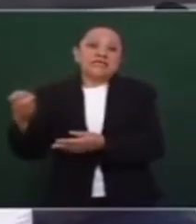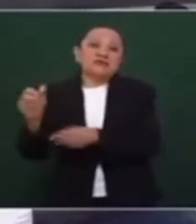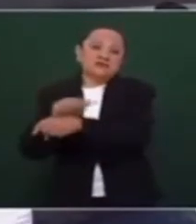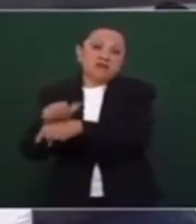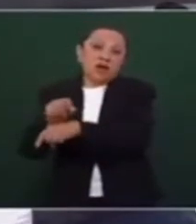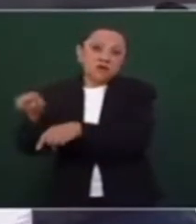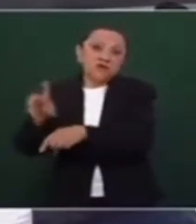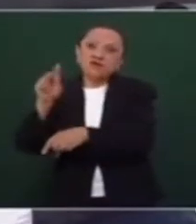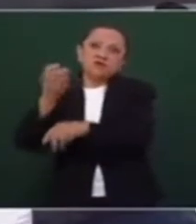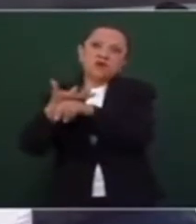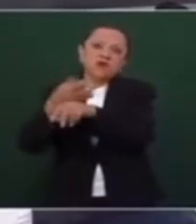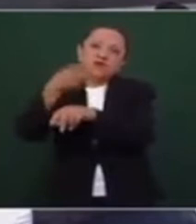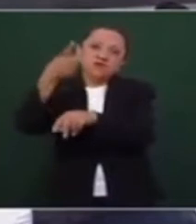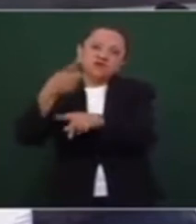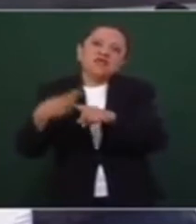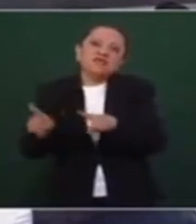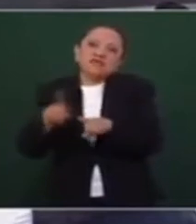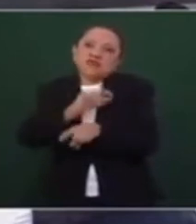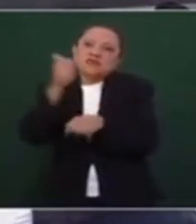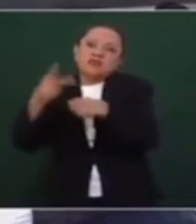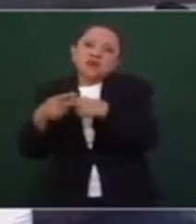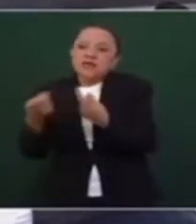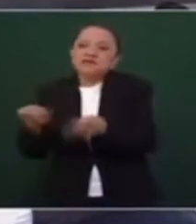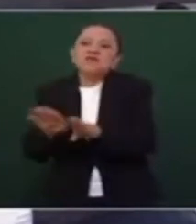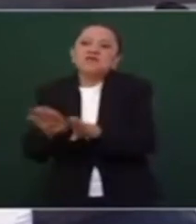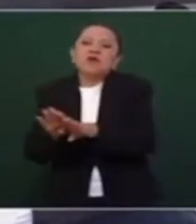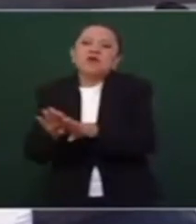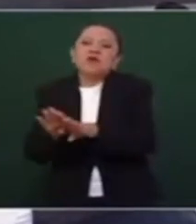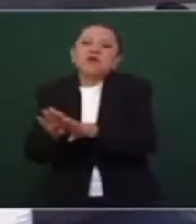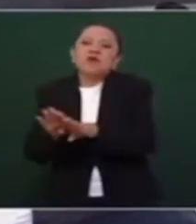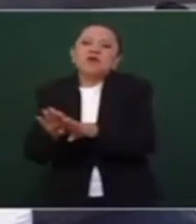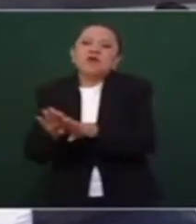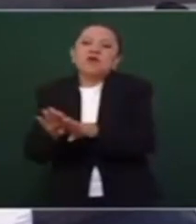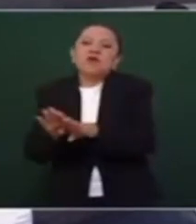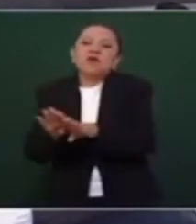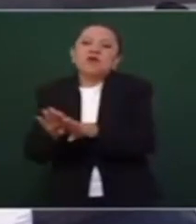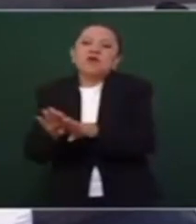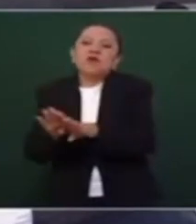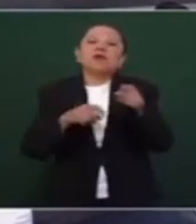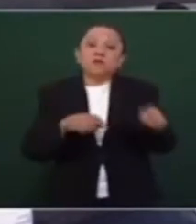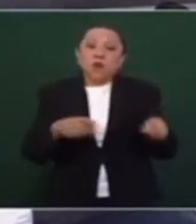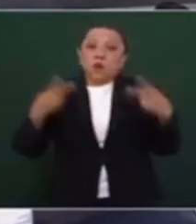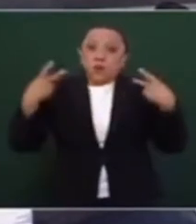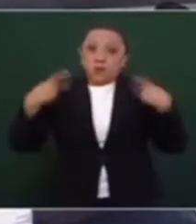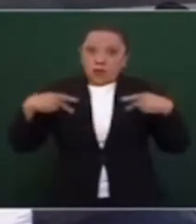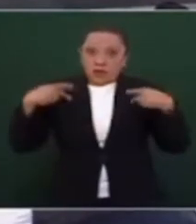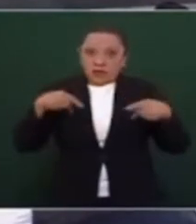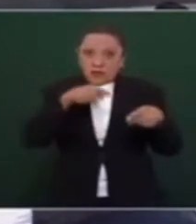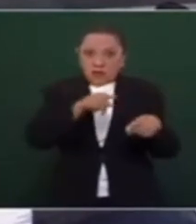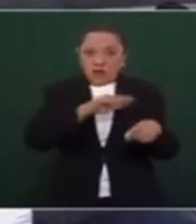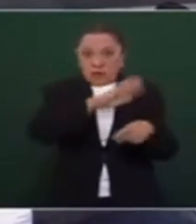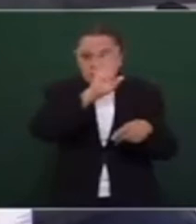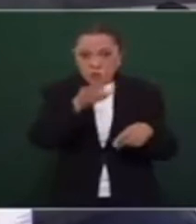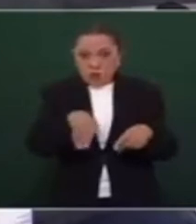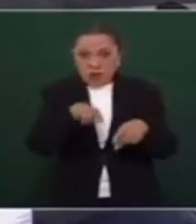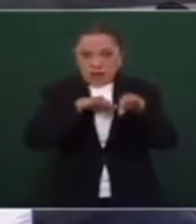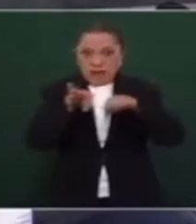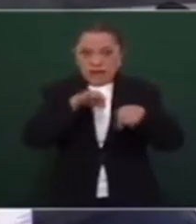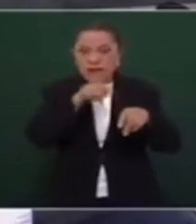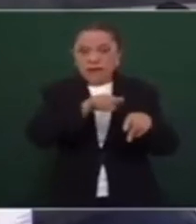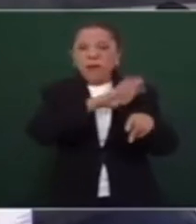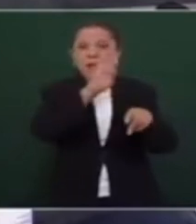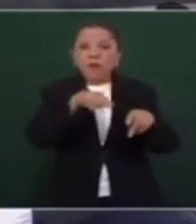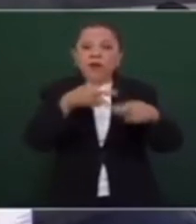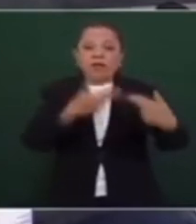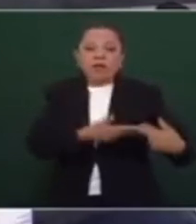lo largo y ancho del país, en los municipios, que se muere el trabajador y las viudas quedan en desamparo. Hay un problema ni siquiera de viudas, de